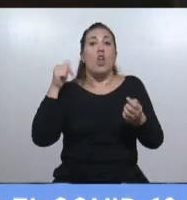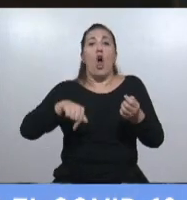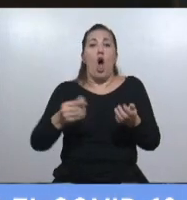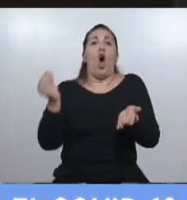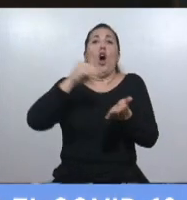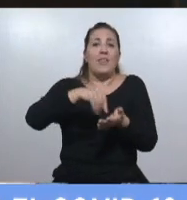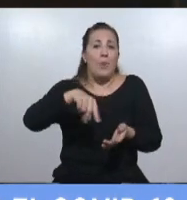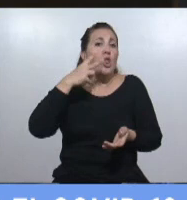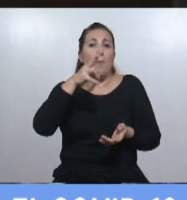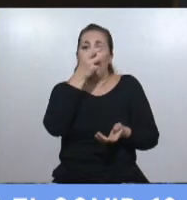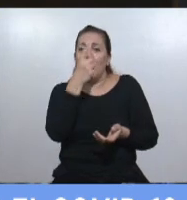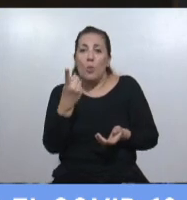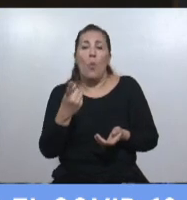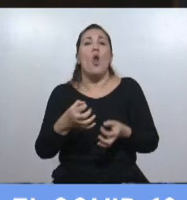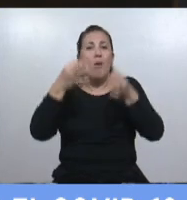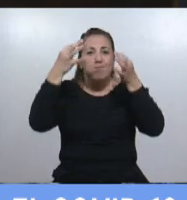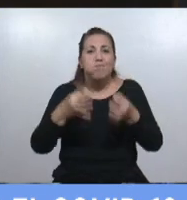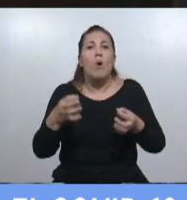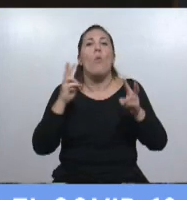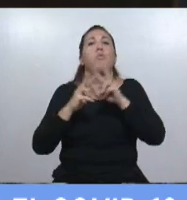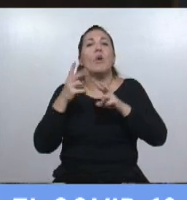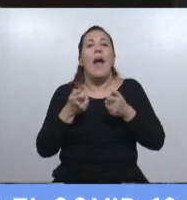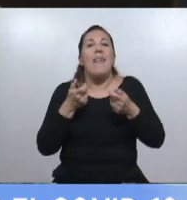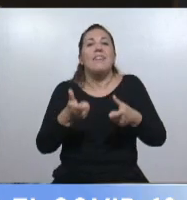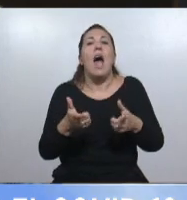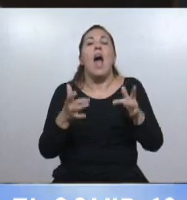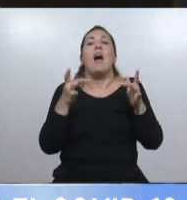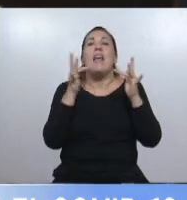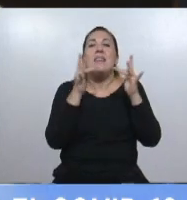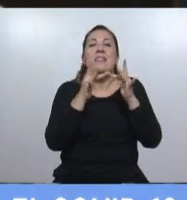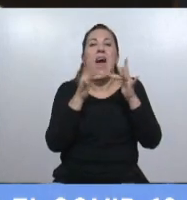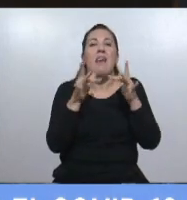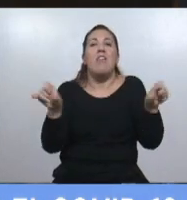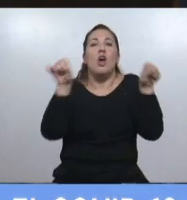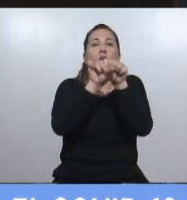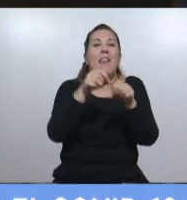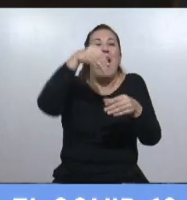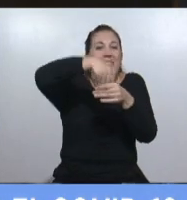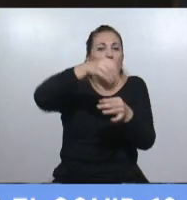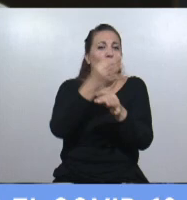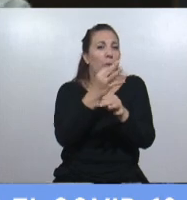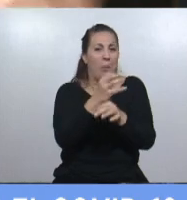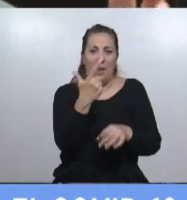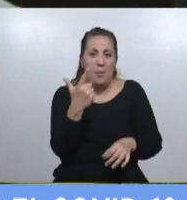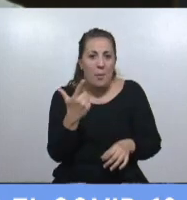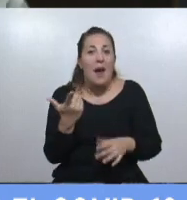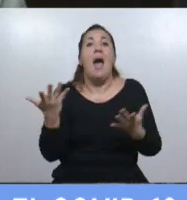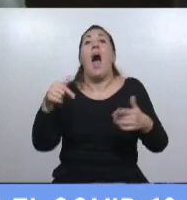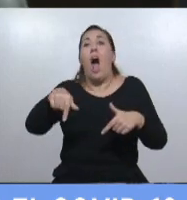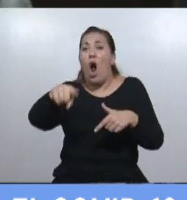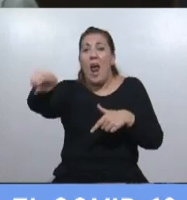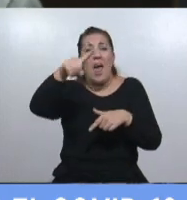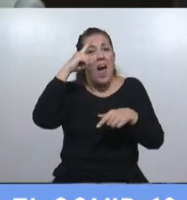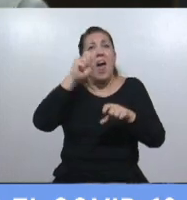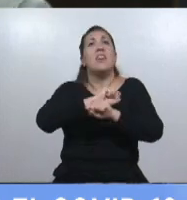no garantizan conectividad en las escuelas claro pero de golpe se agarró un